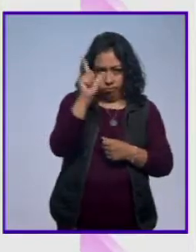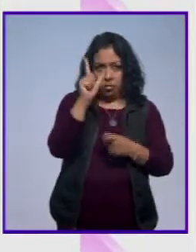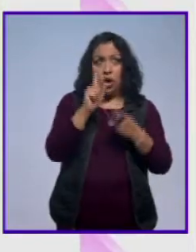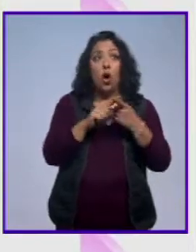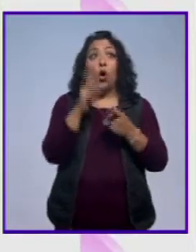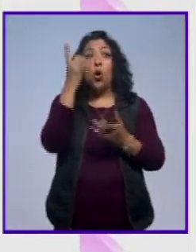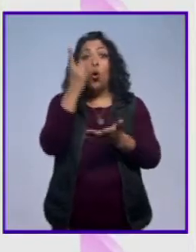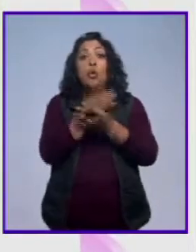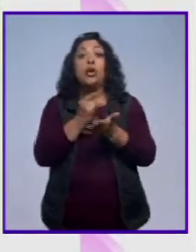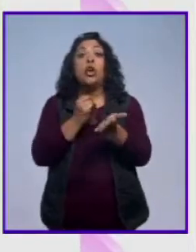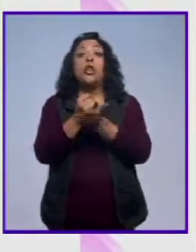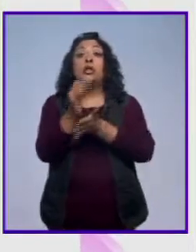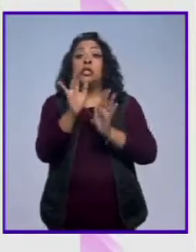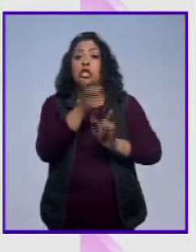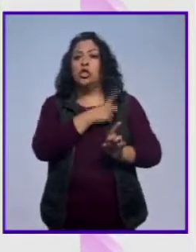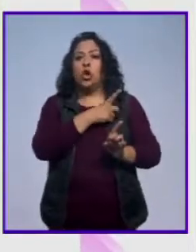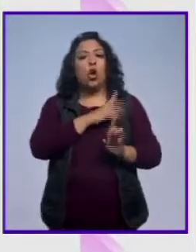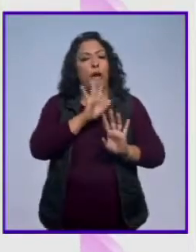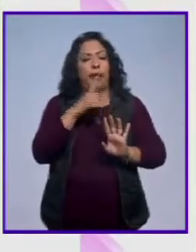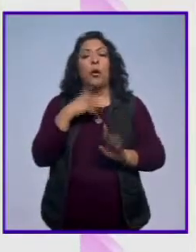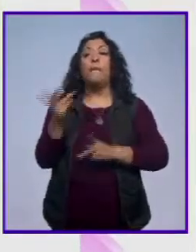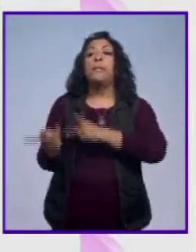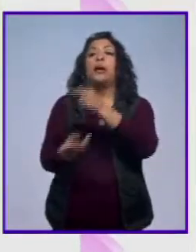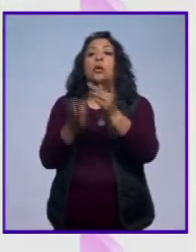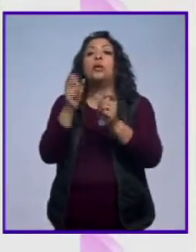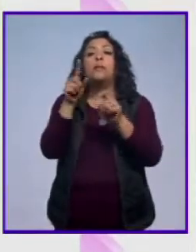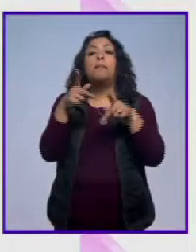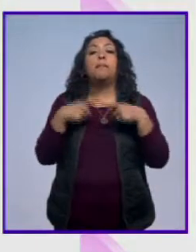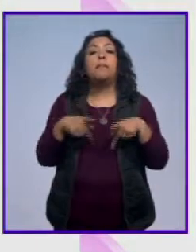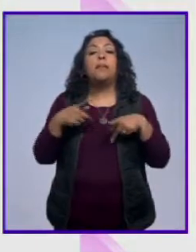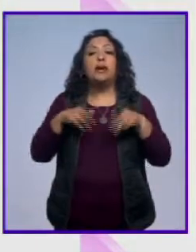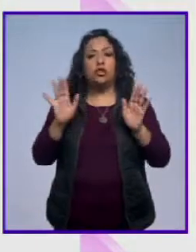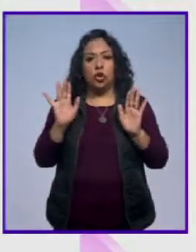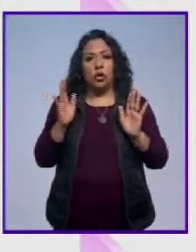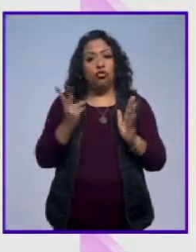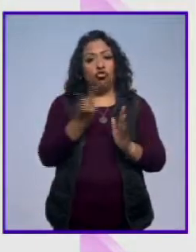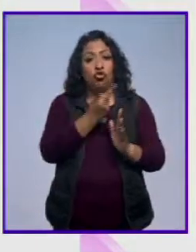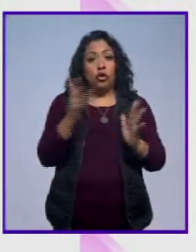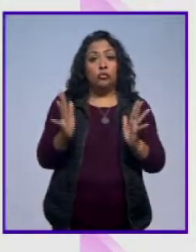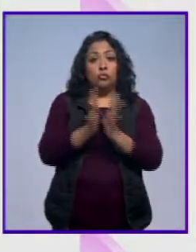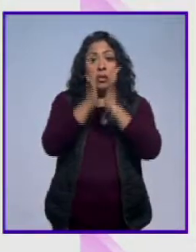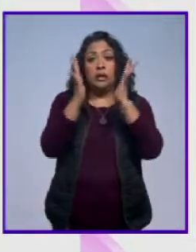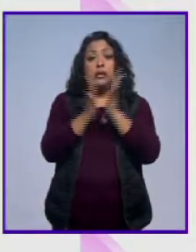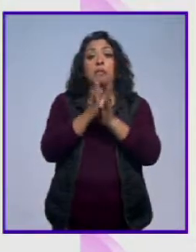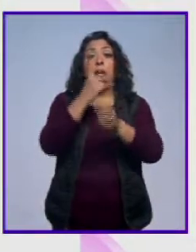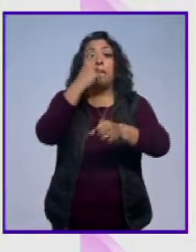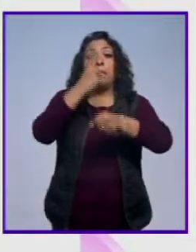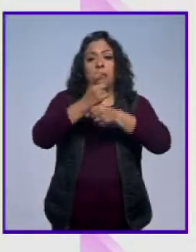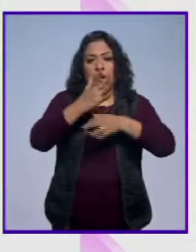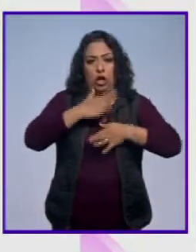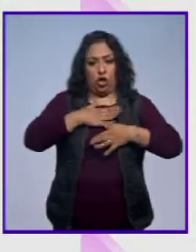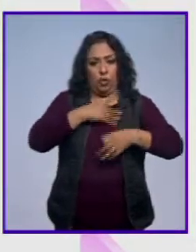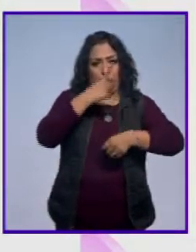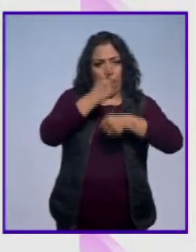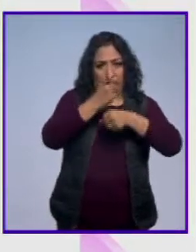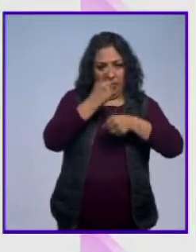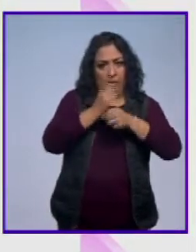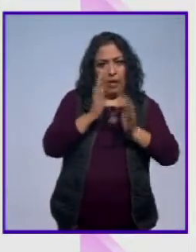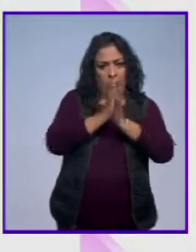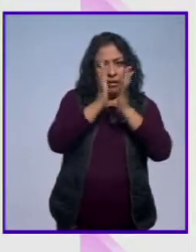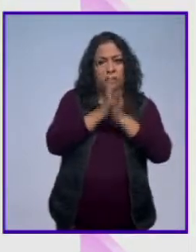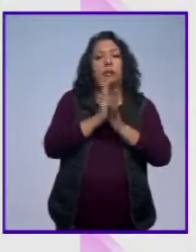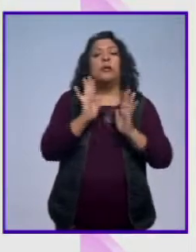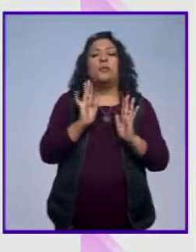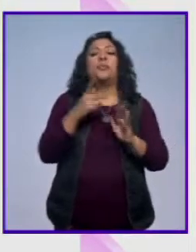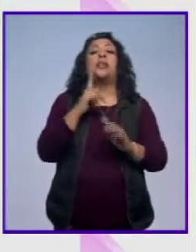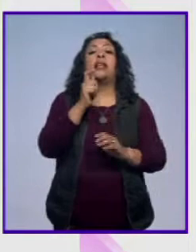expertos deciden entre quiénes. No, deja ver qué ciudadano elija. Y entonces participamos nosotros en la primera parte. En la primera parte era